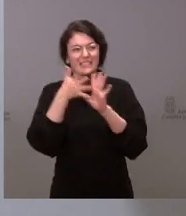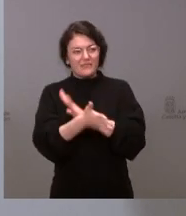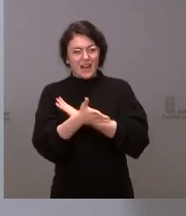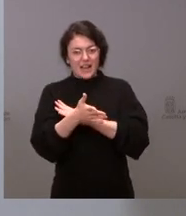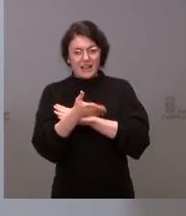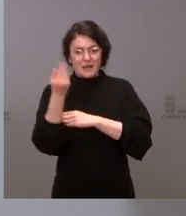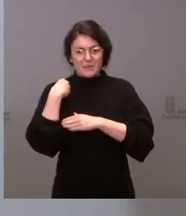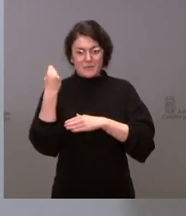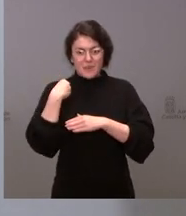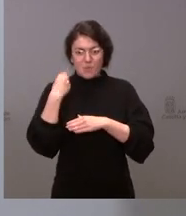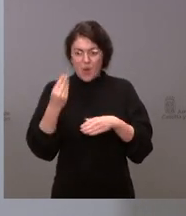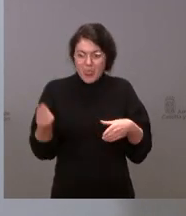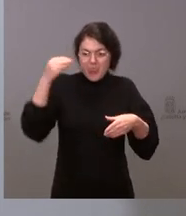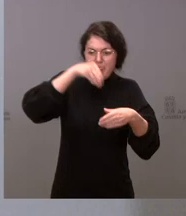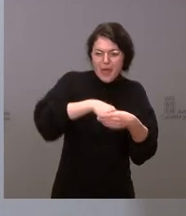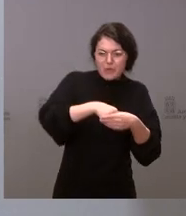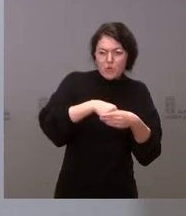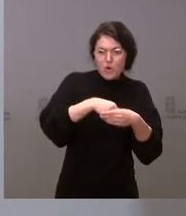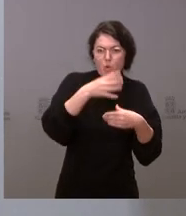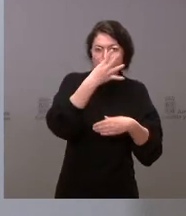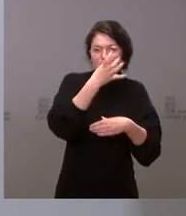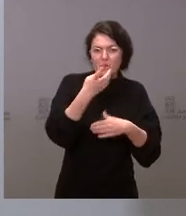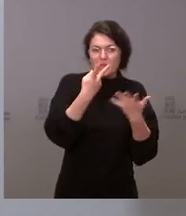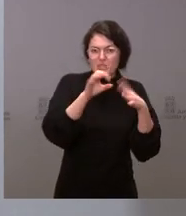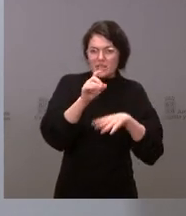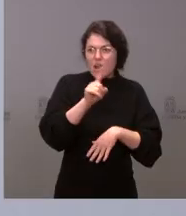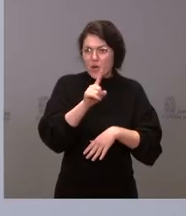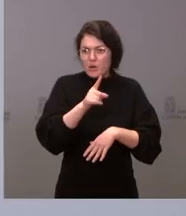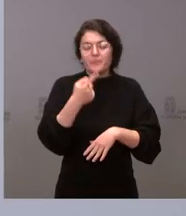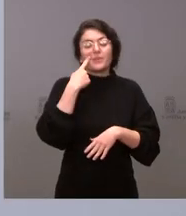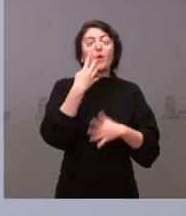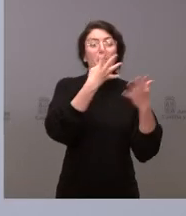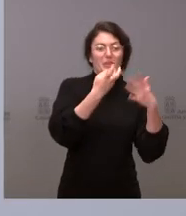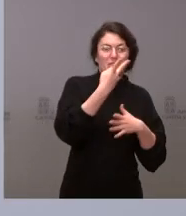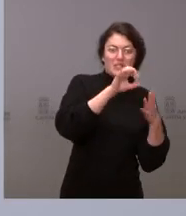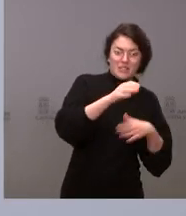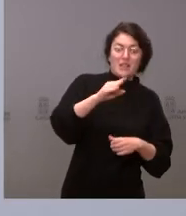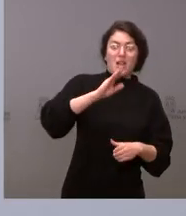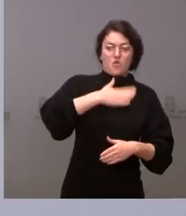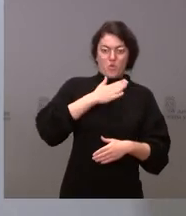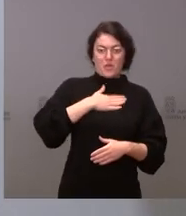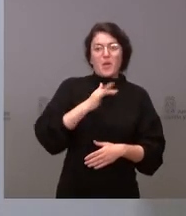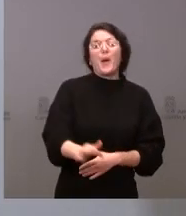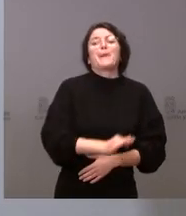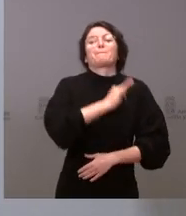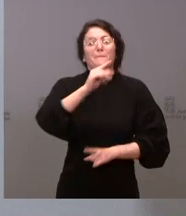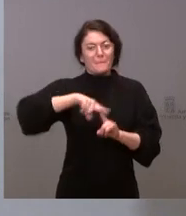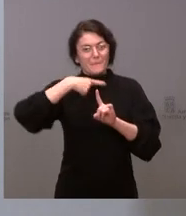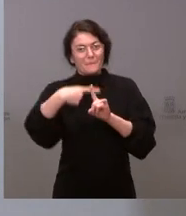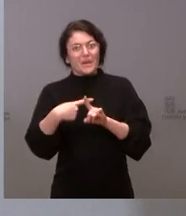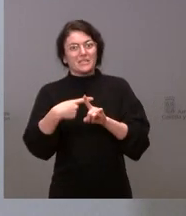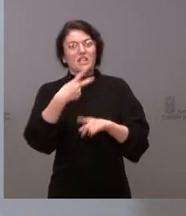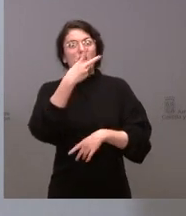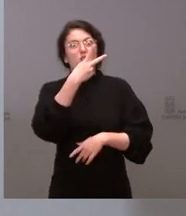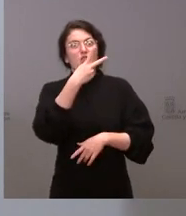o no. O 470 son nuestros más esos 260 adicionales. Es que no me quedaba claro si estaba incluido o no.